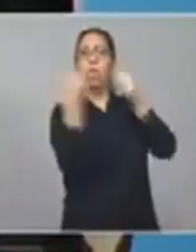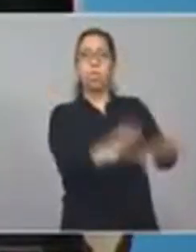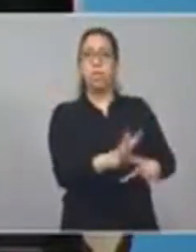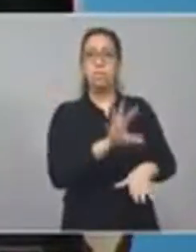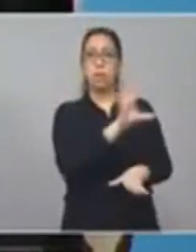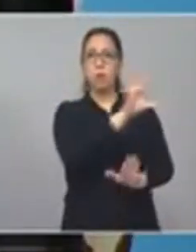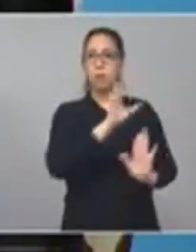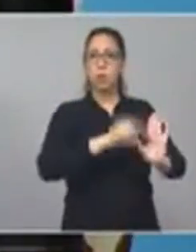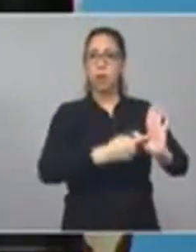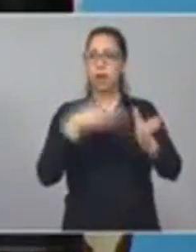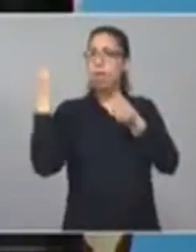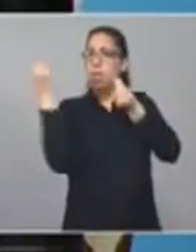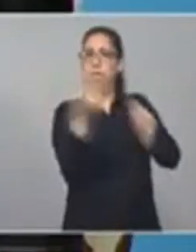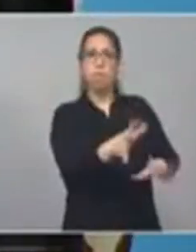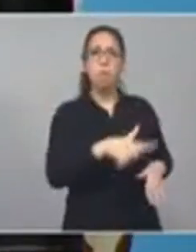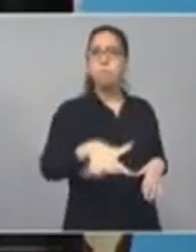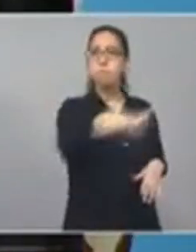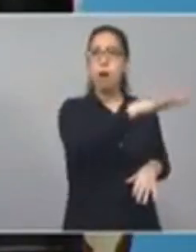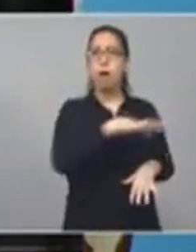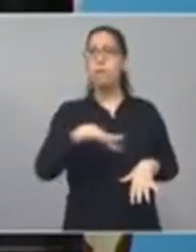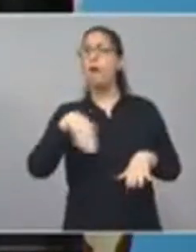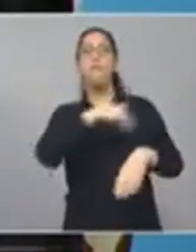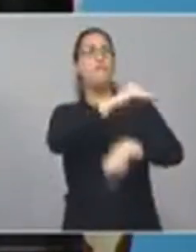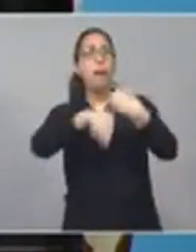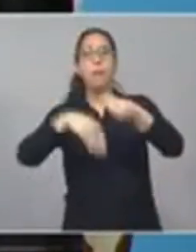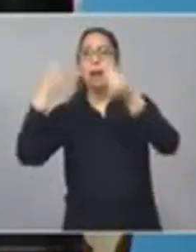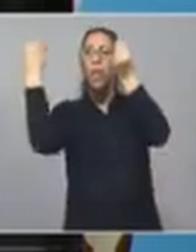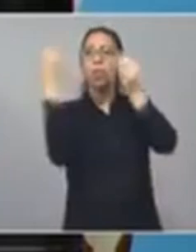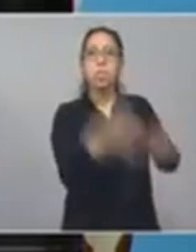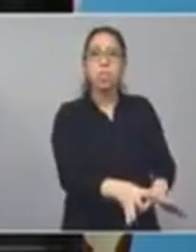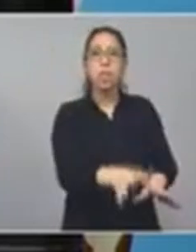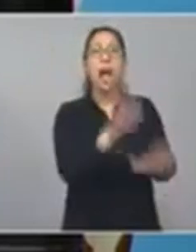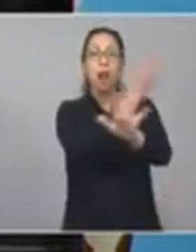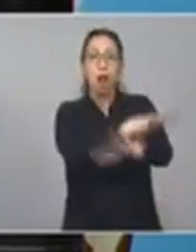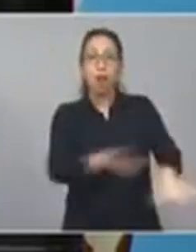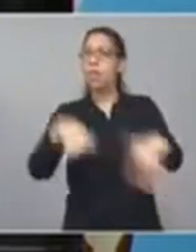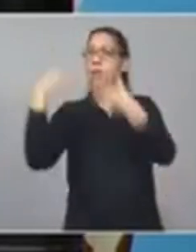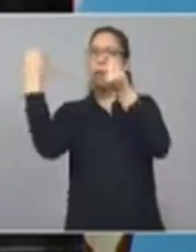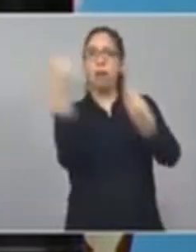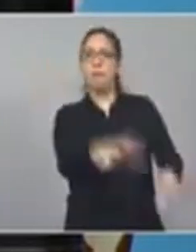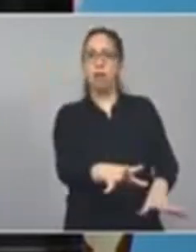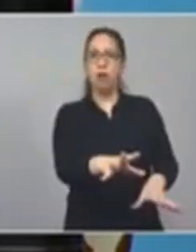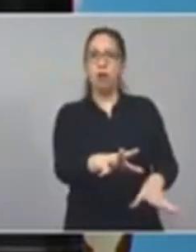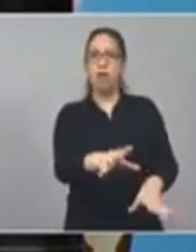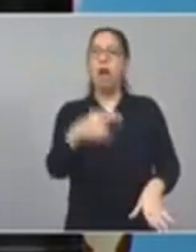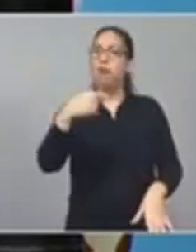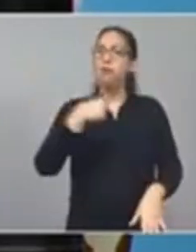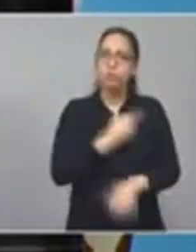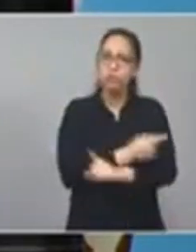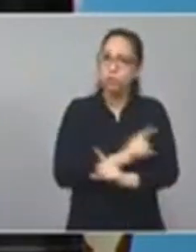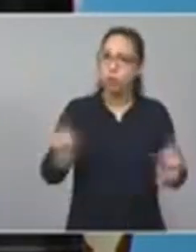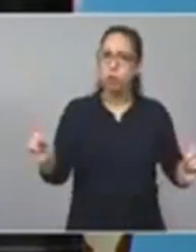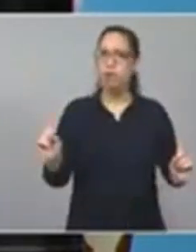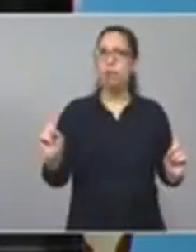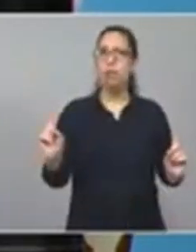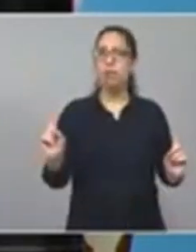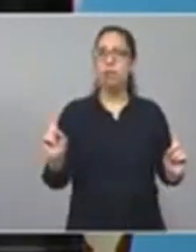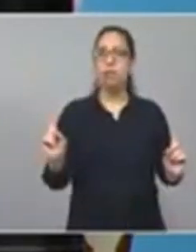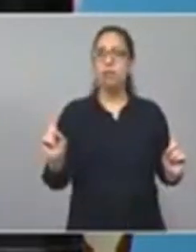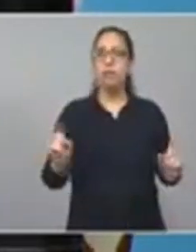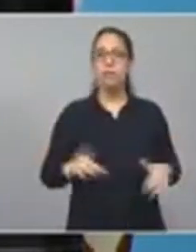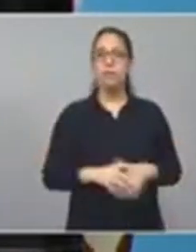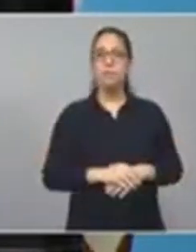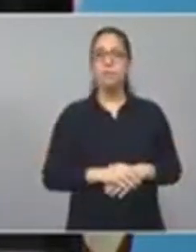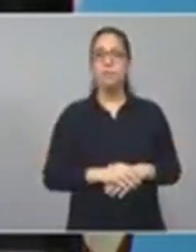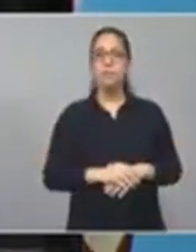provincia, que abandona su pueblo, que abandona la familia, que abandona a los niños y a las niñas. Lo hemos hecho también con